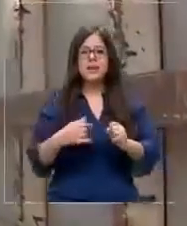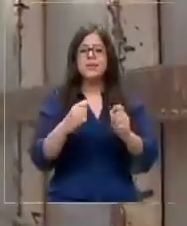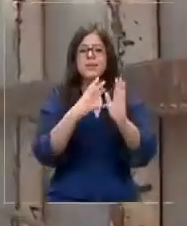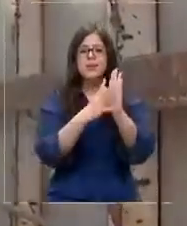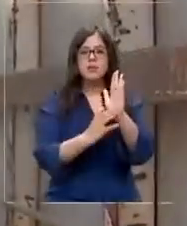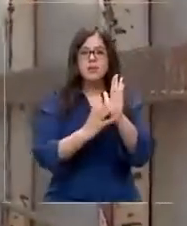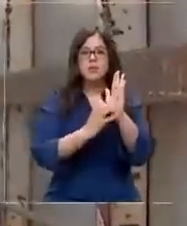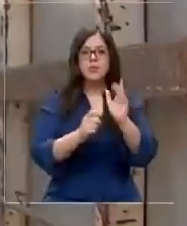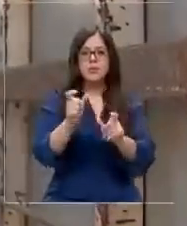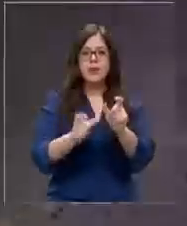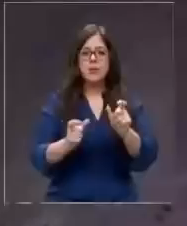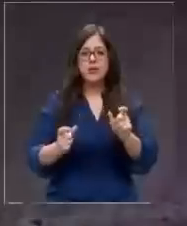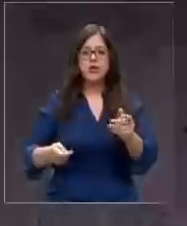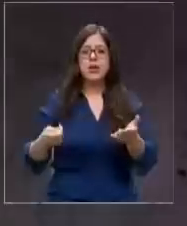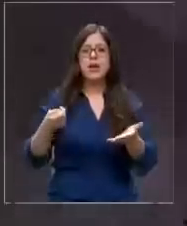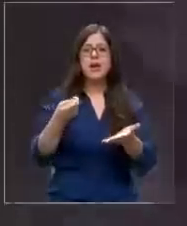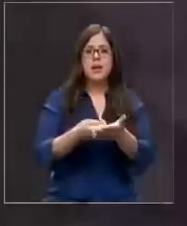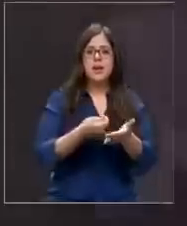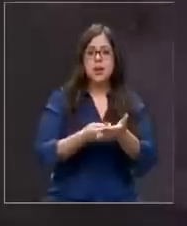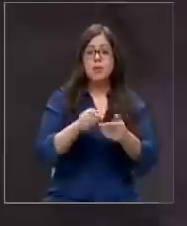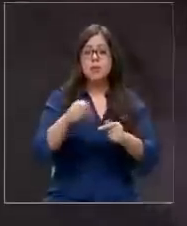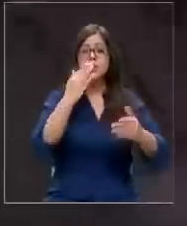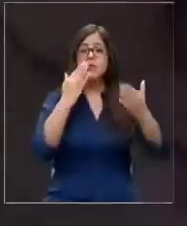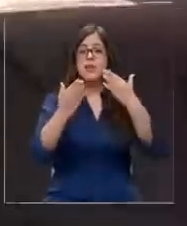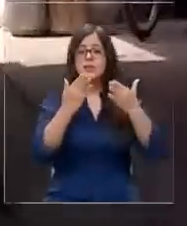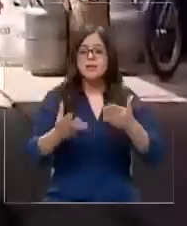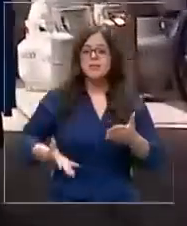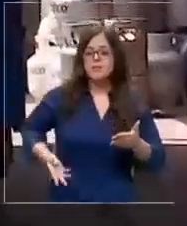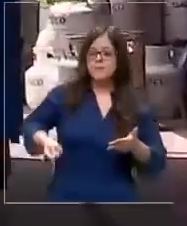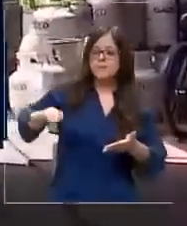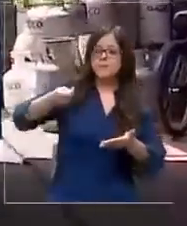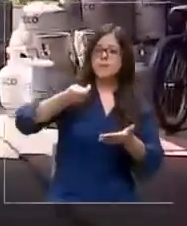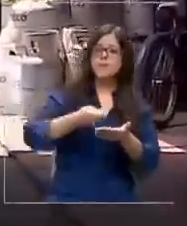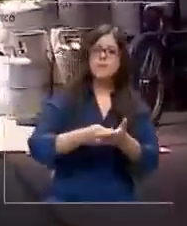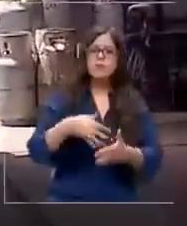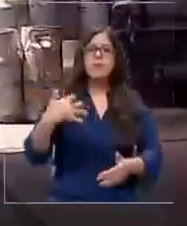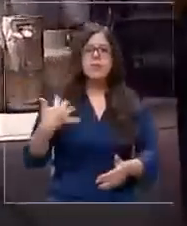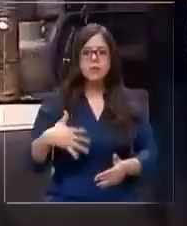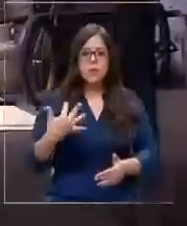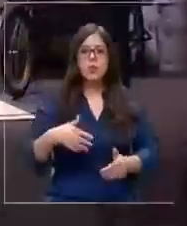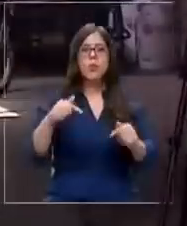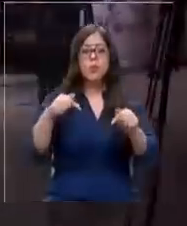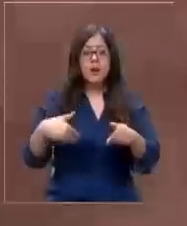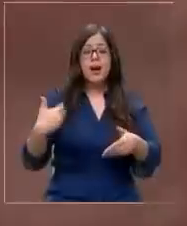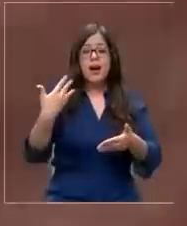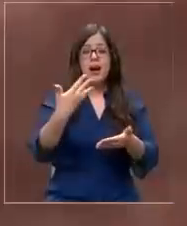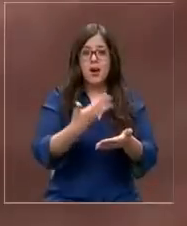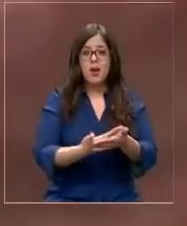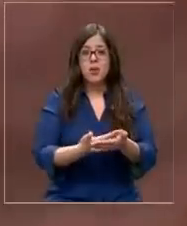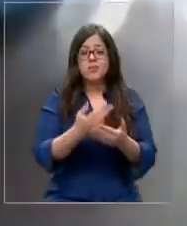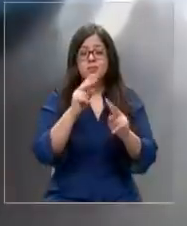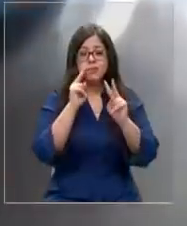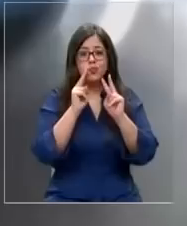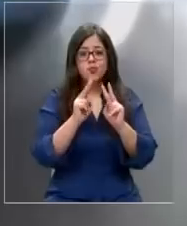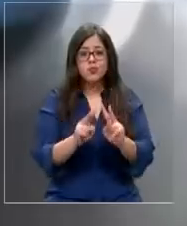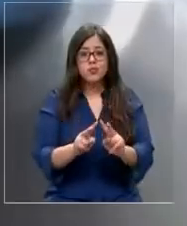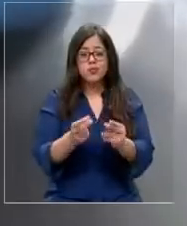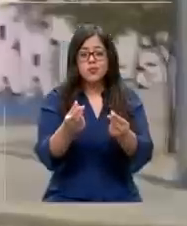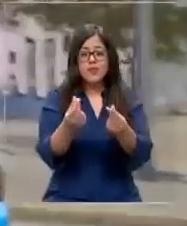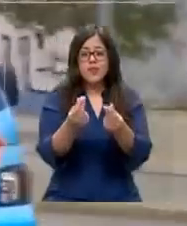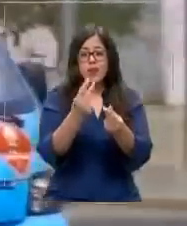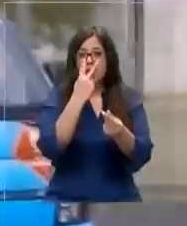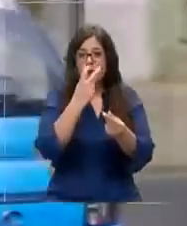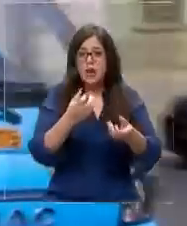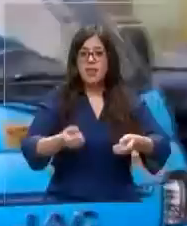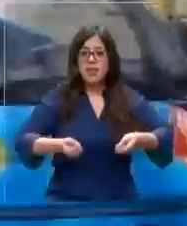descuentos para los consumidores. Un beneficio para el bolsillo que resulta vital en medio de estos tiempos cuando hemos visto que el precio